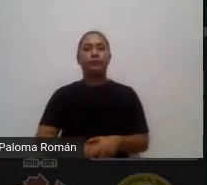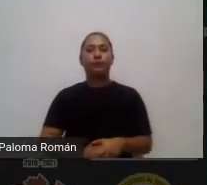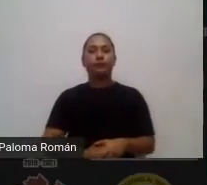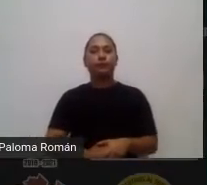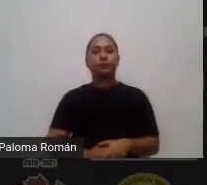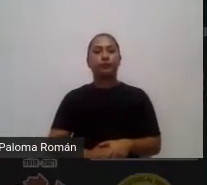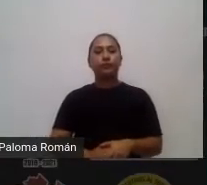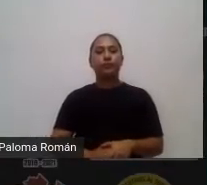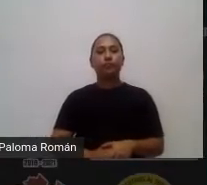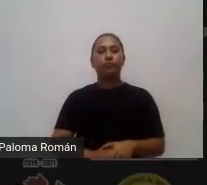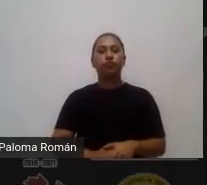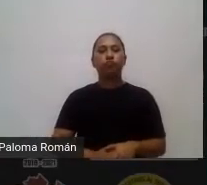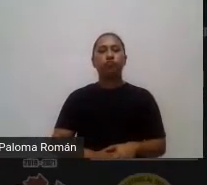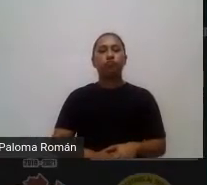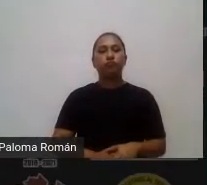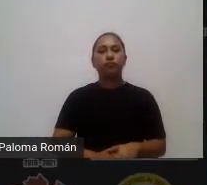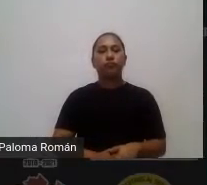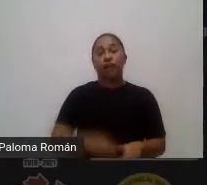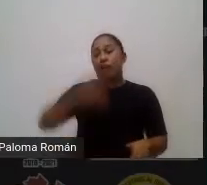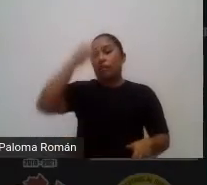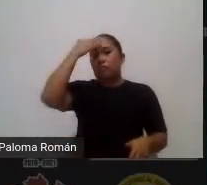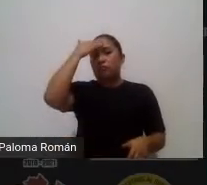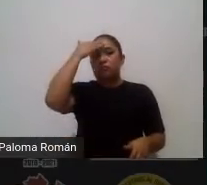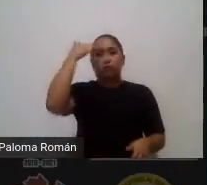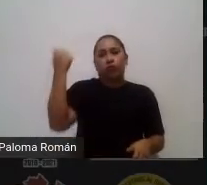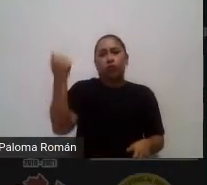no sé si no sé si alcanzan a ver esto